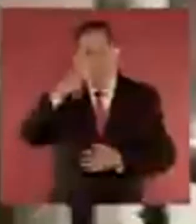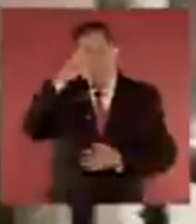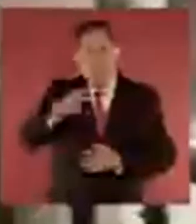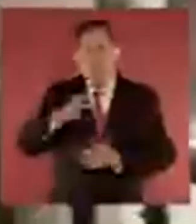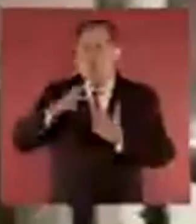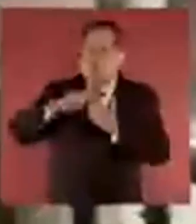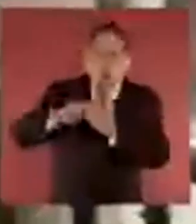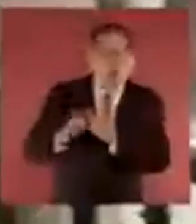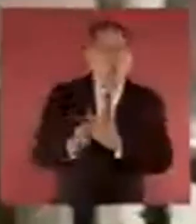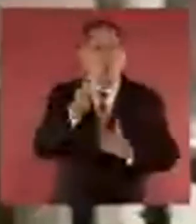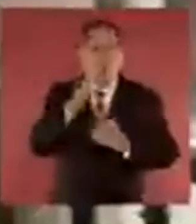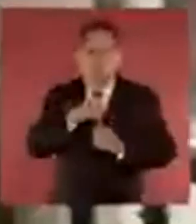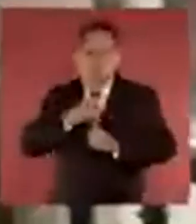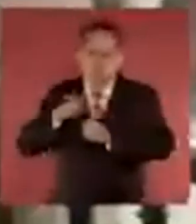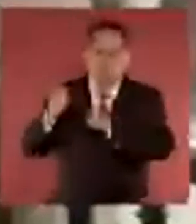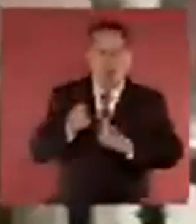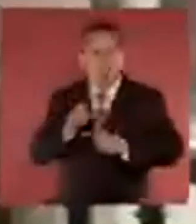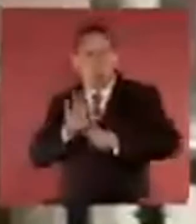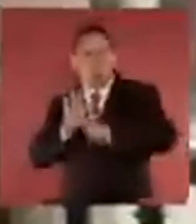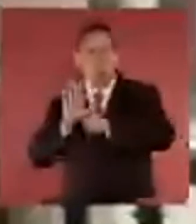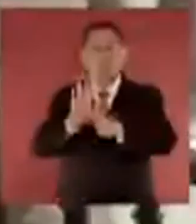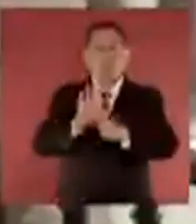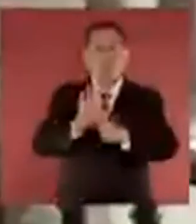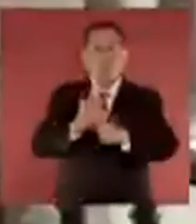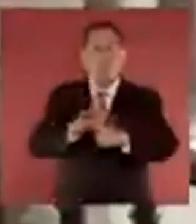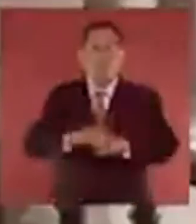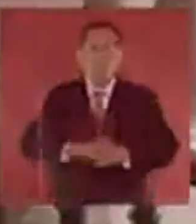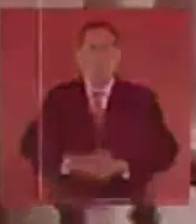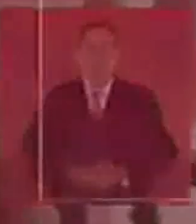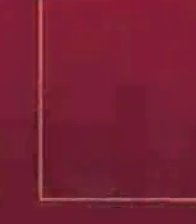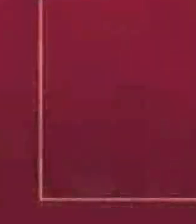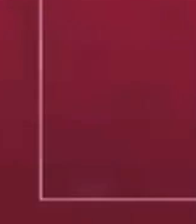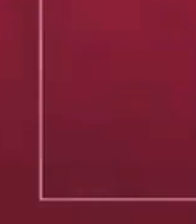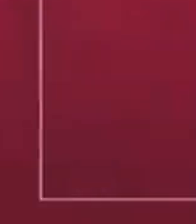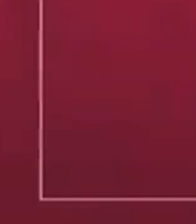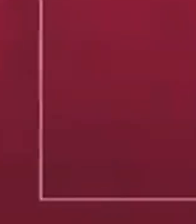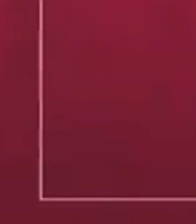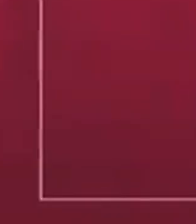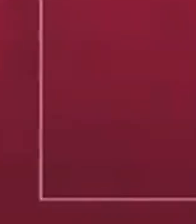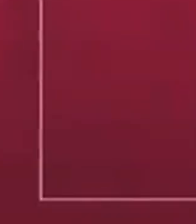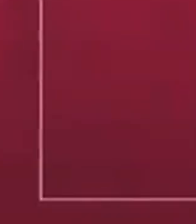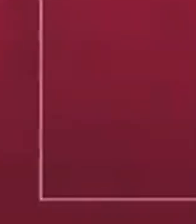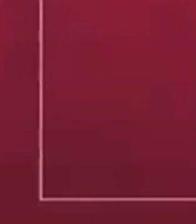está demostrando de nuevo su fortaleza. Segundo informe.